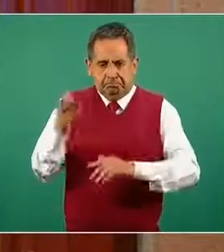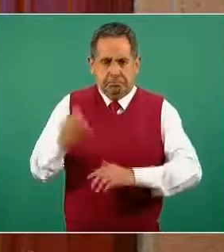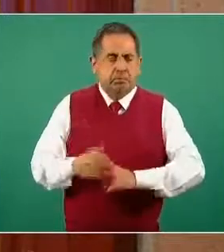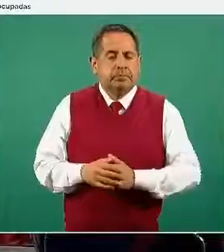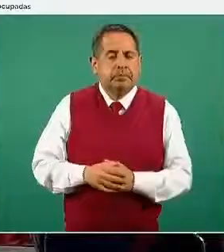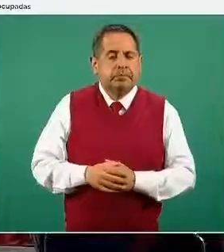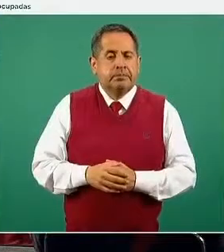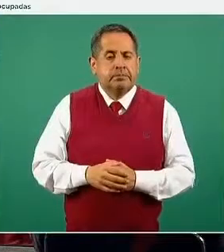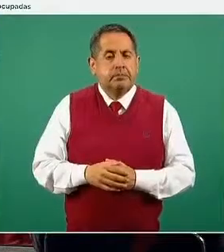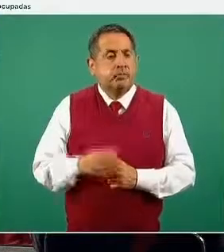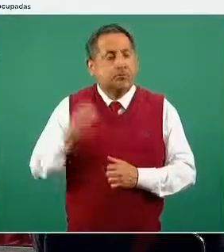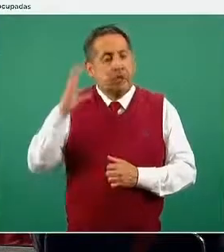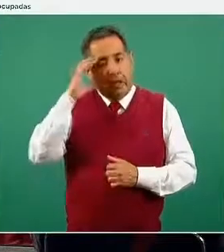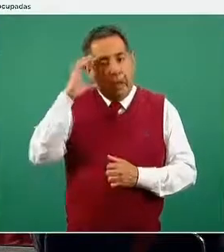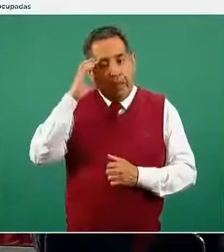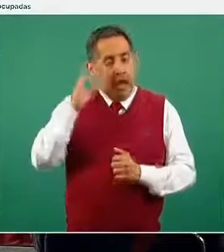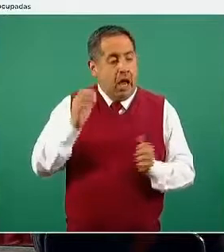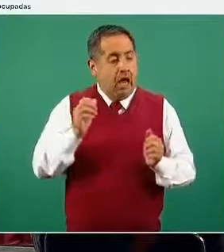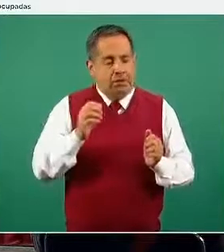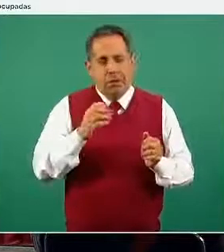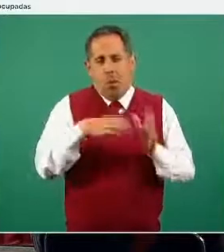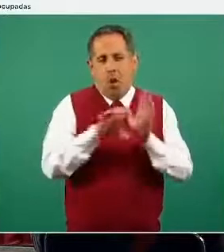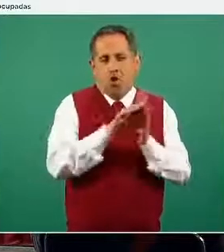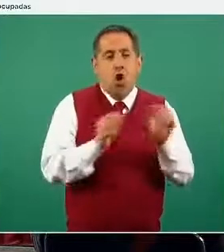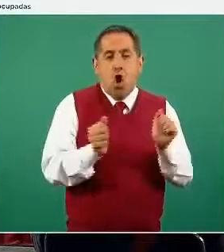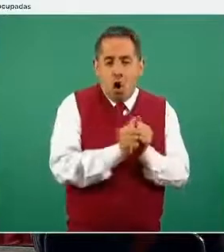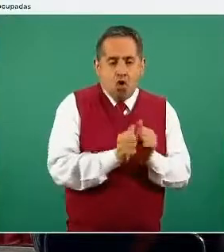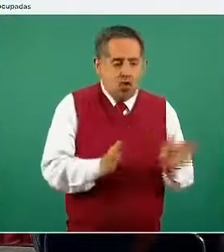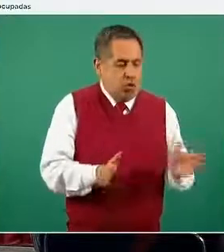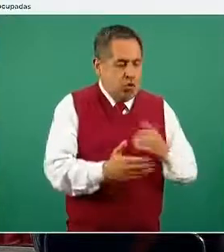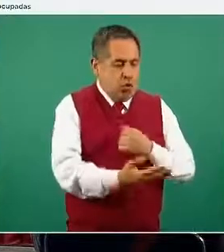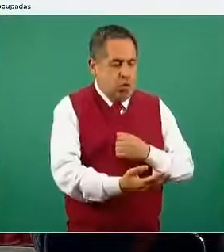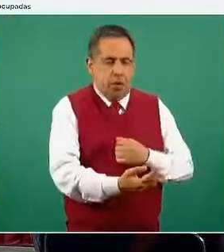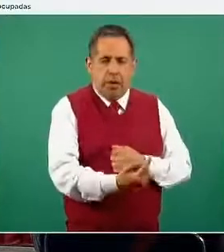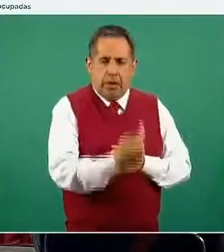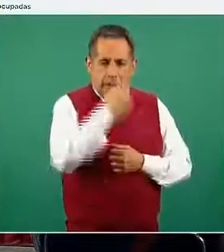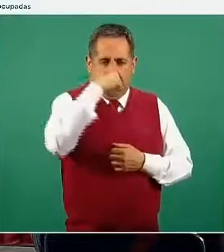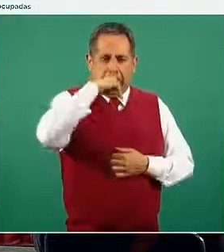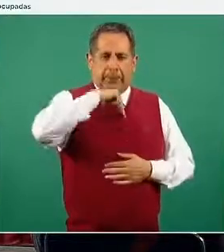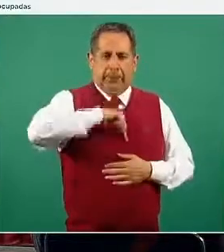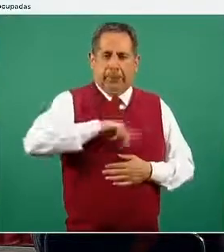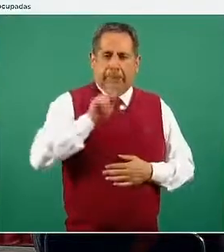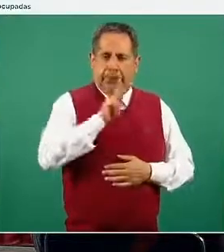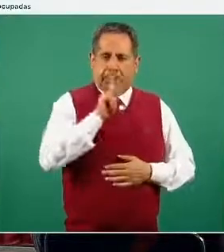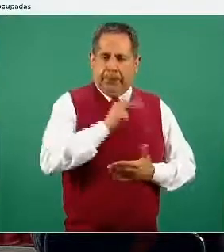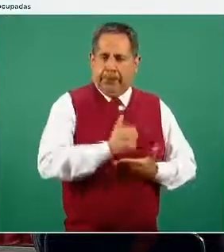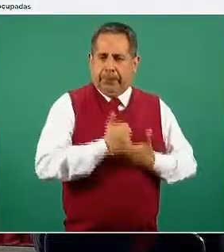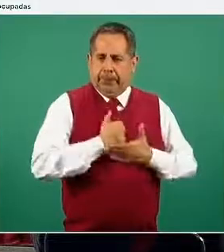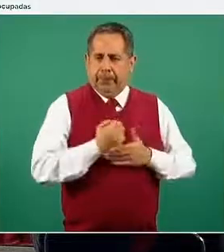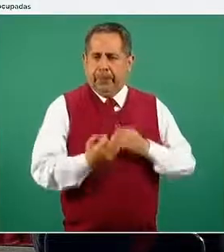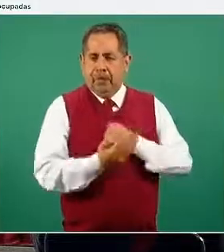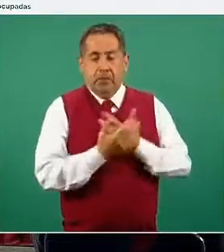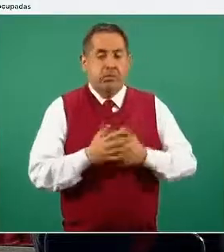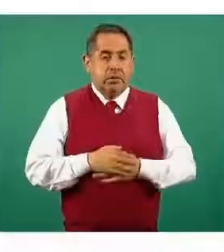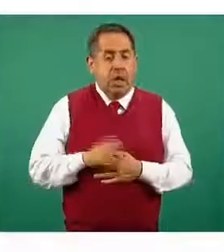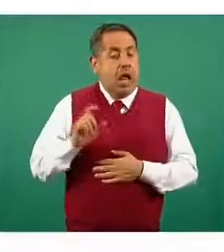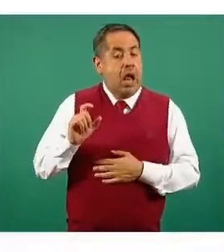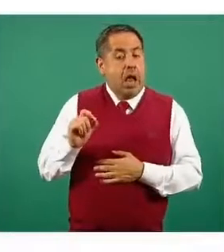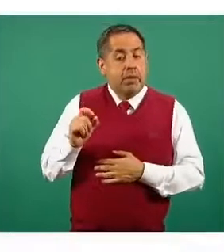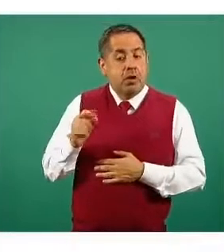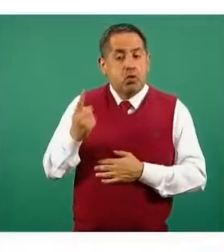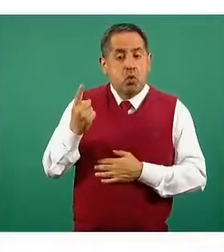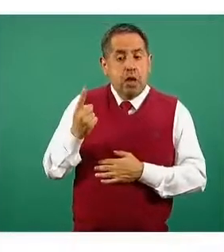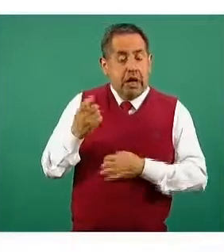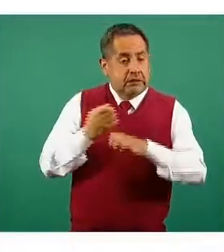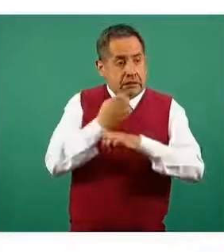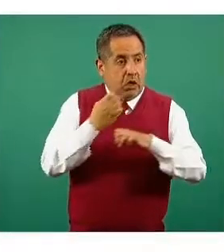enfocamos ahora en camas con ventilador para los pacientes más críticos. Son veintiún estados que tienen menos